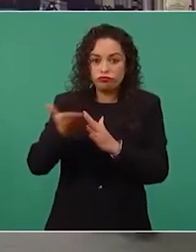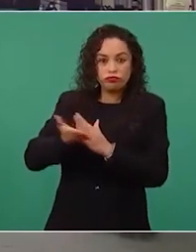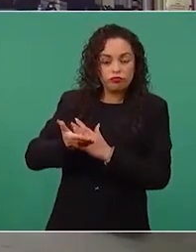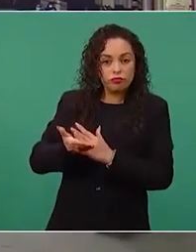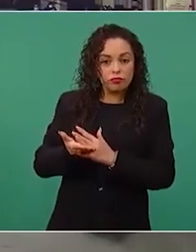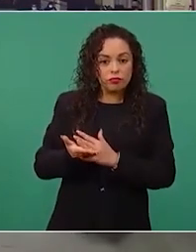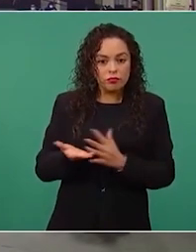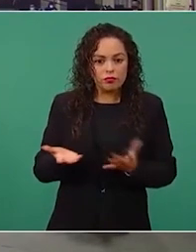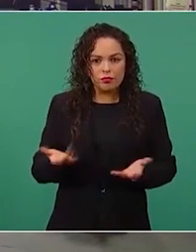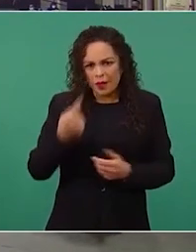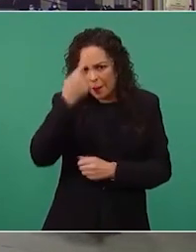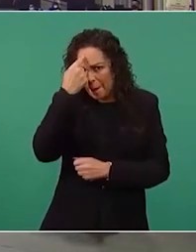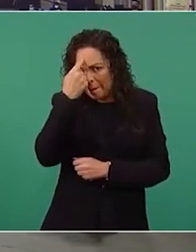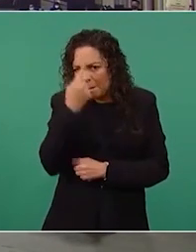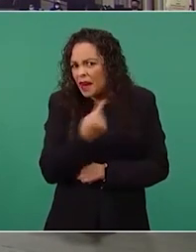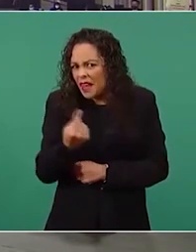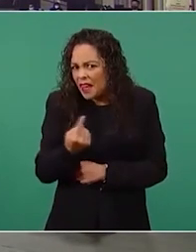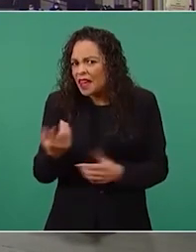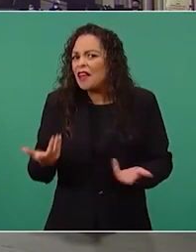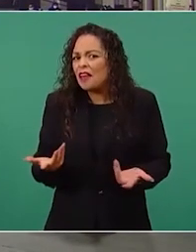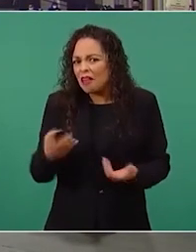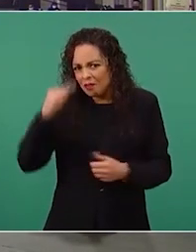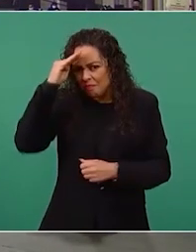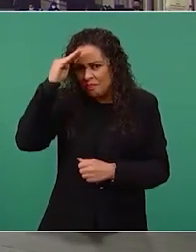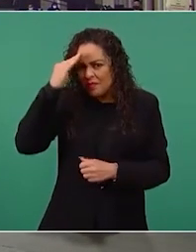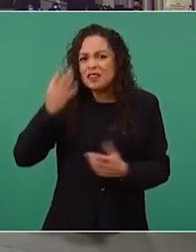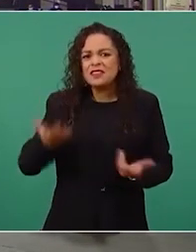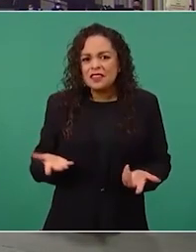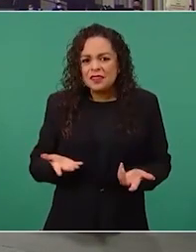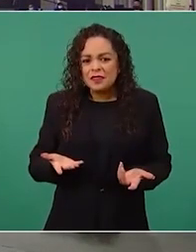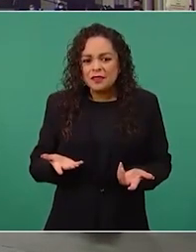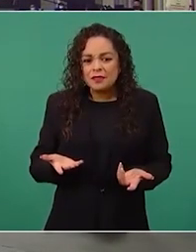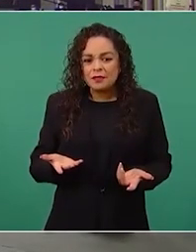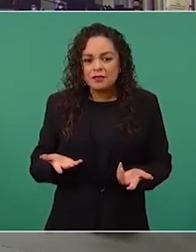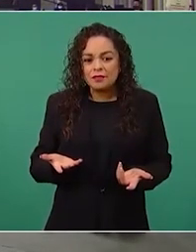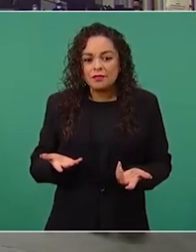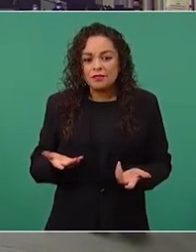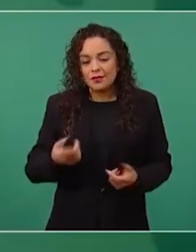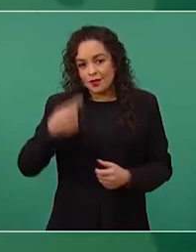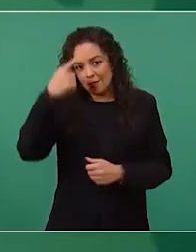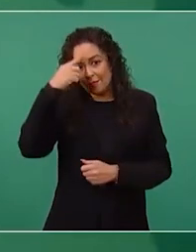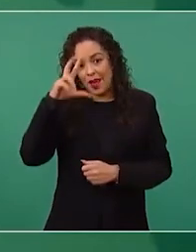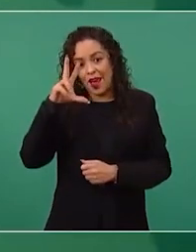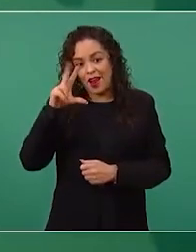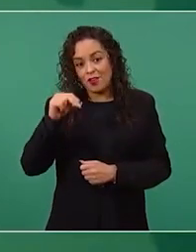con qué propósito para que no se gobierne,